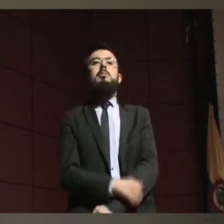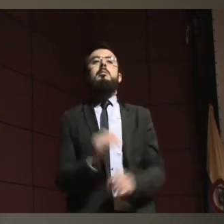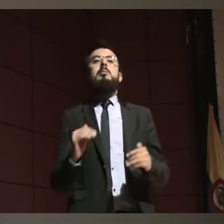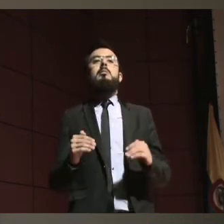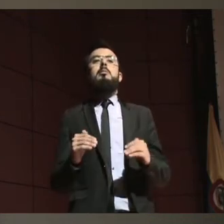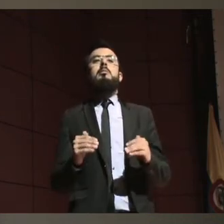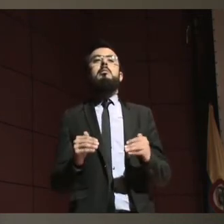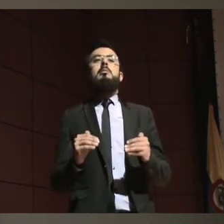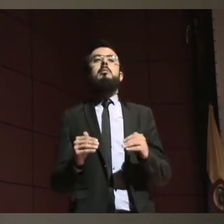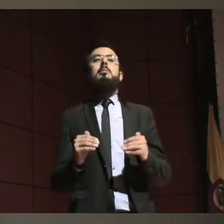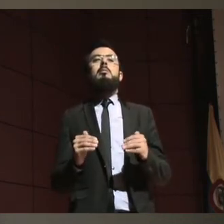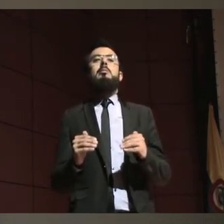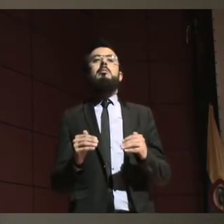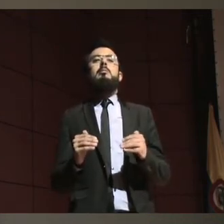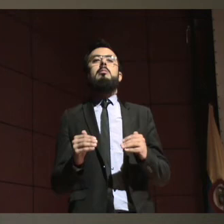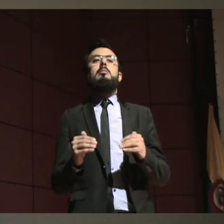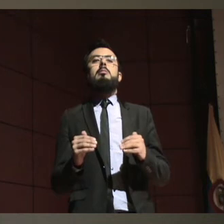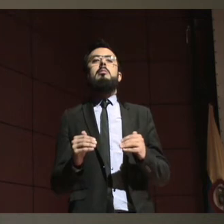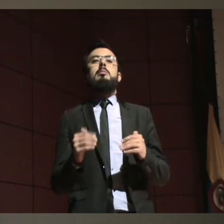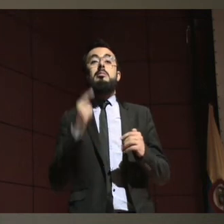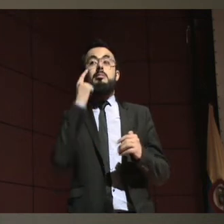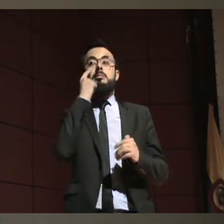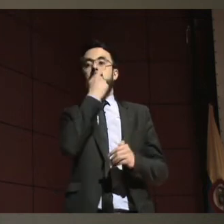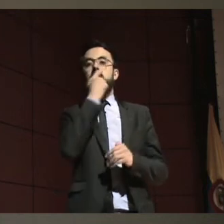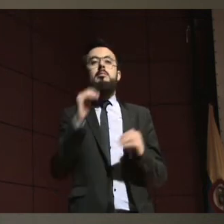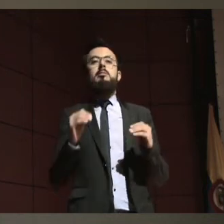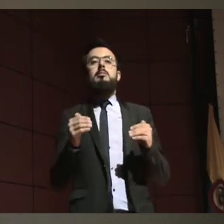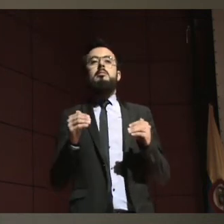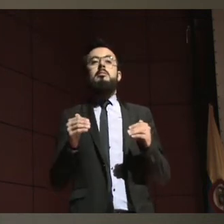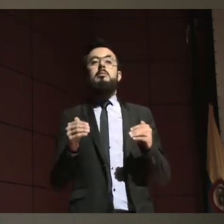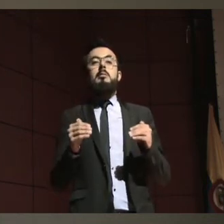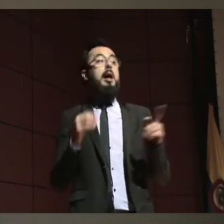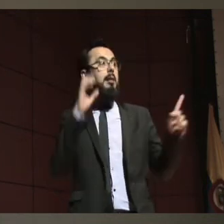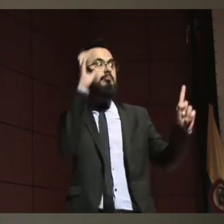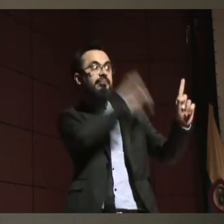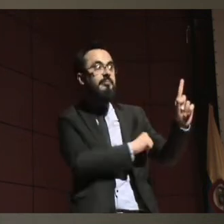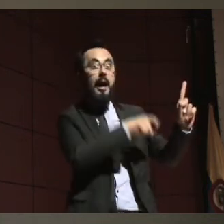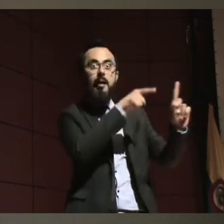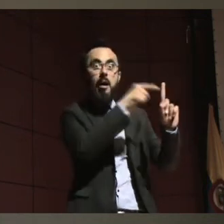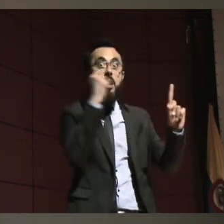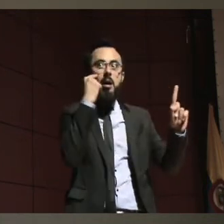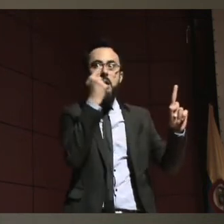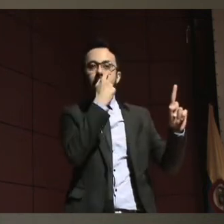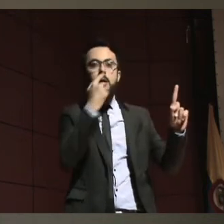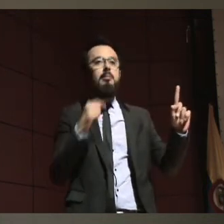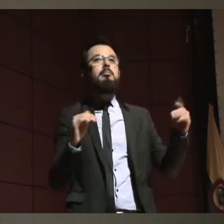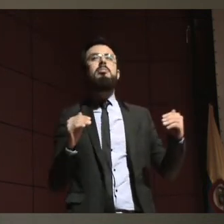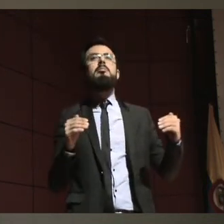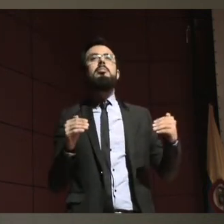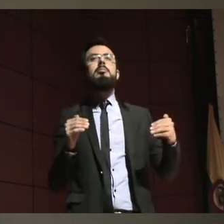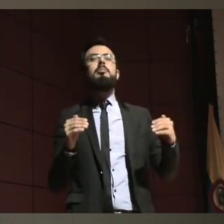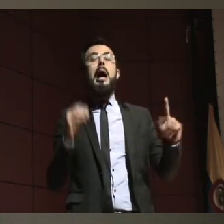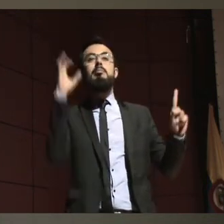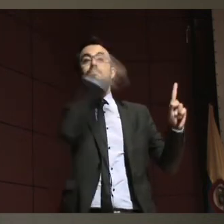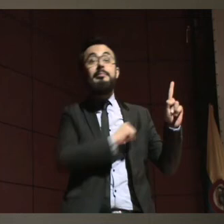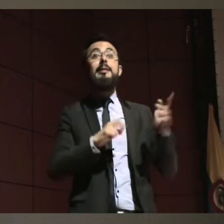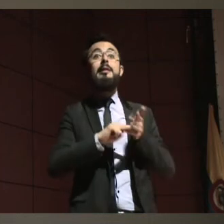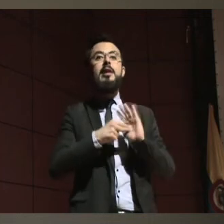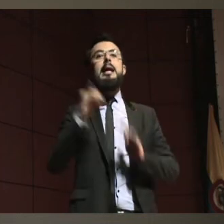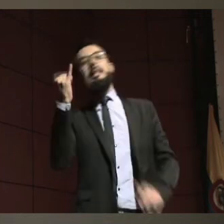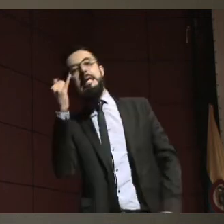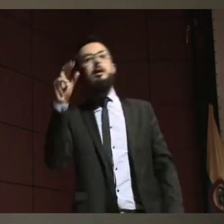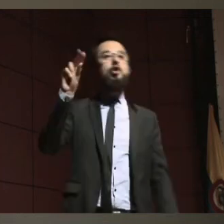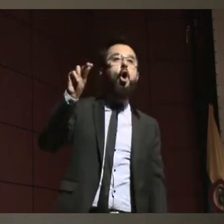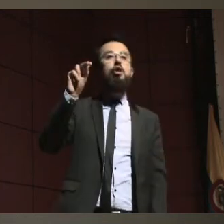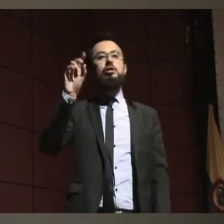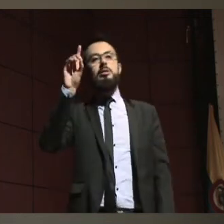una decisión, entonces nunca diremos que no puede tomar la decisión porque no sabemos nosotros cómo lo está haciendo, cómo lo está